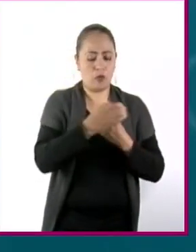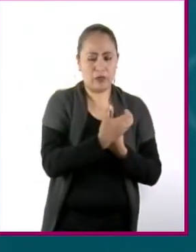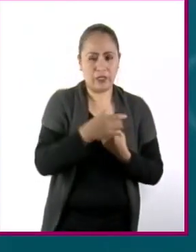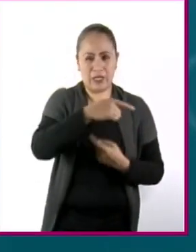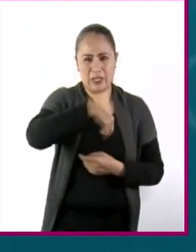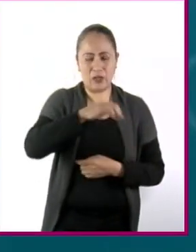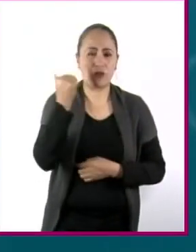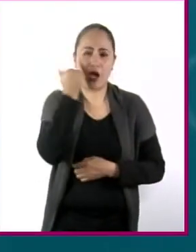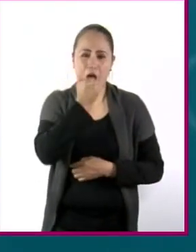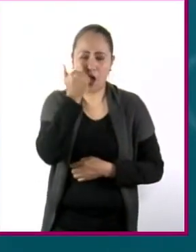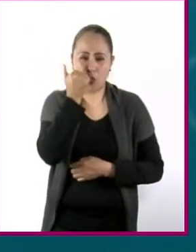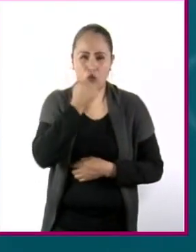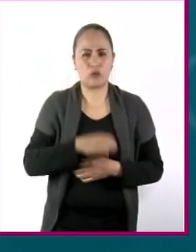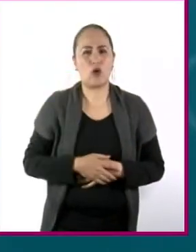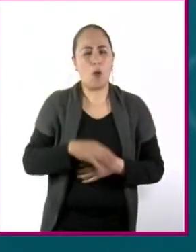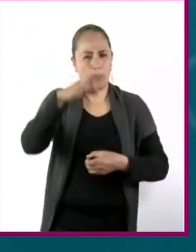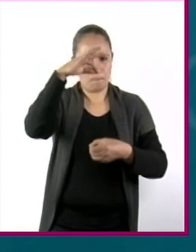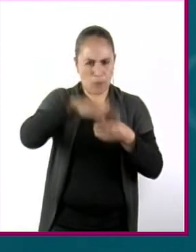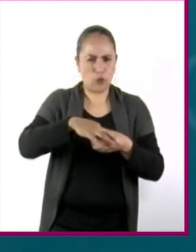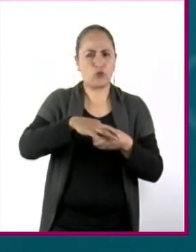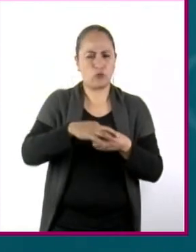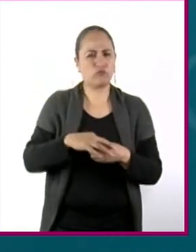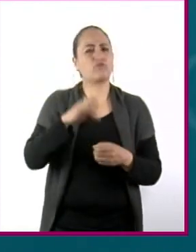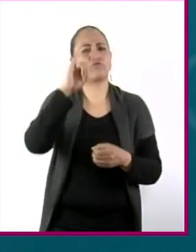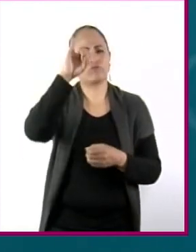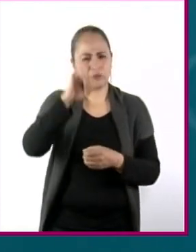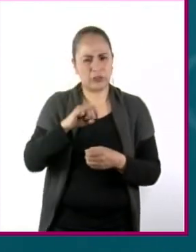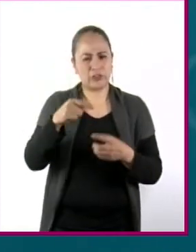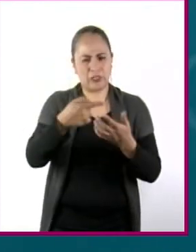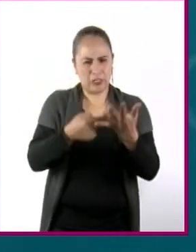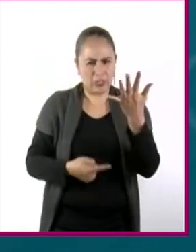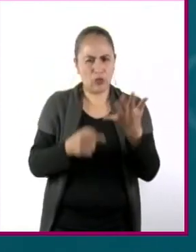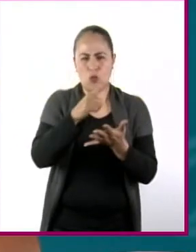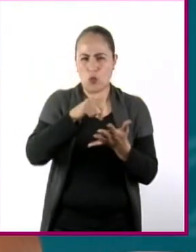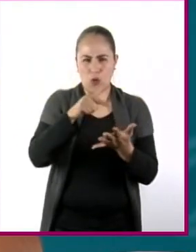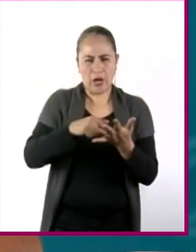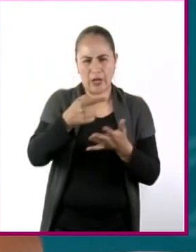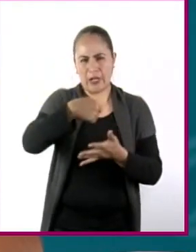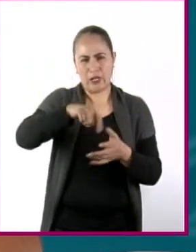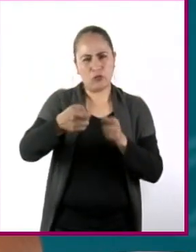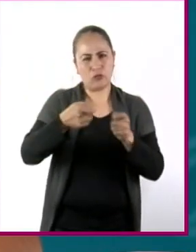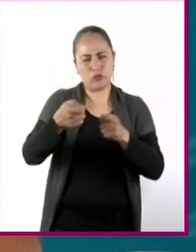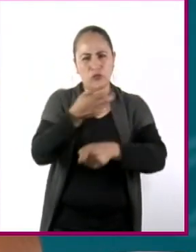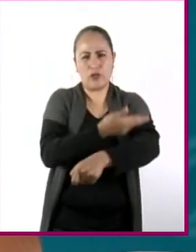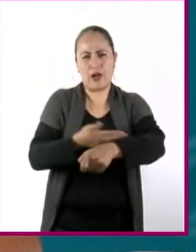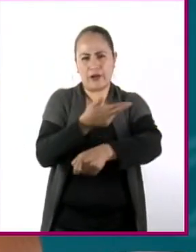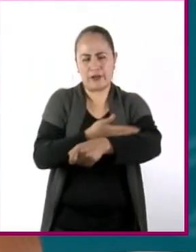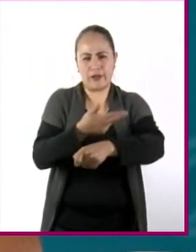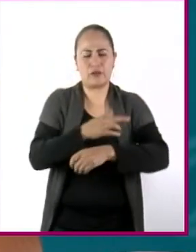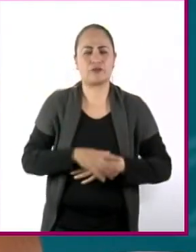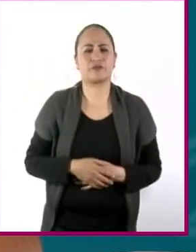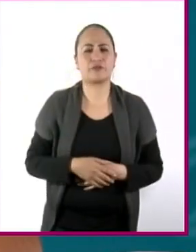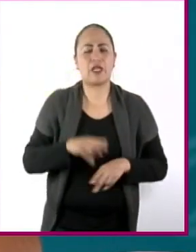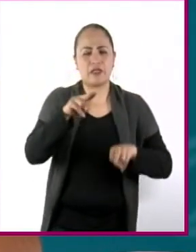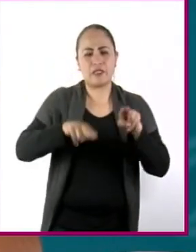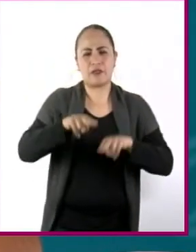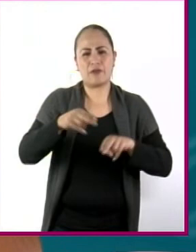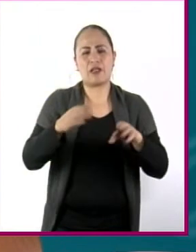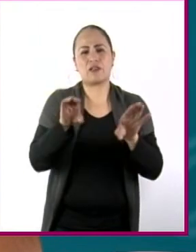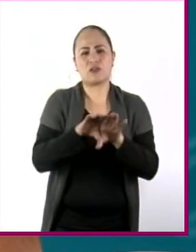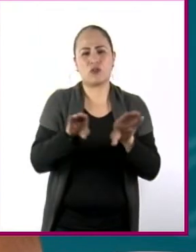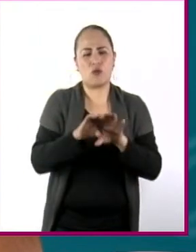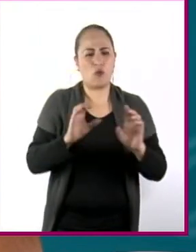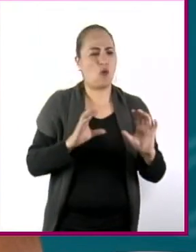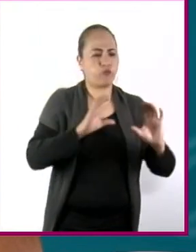oportunidad para ejercer el voto directo en un espacio de autoorganización estudiantil. Una idea de estructura es a través de comisiones o